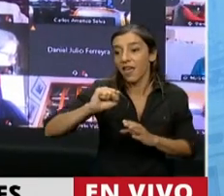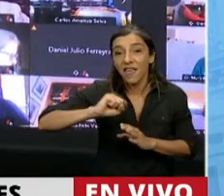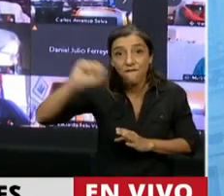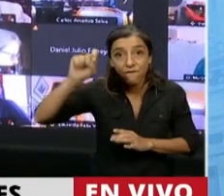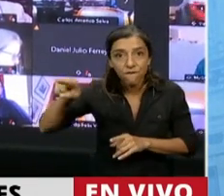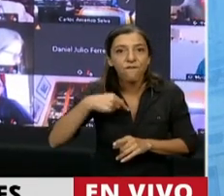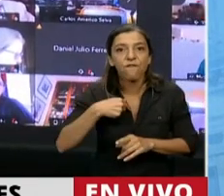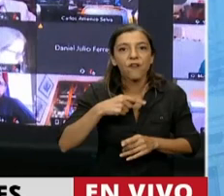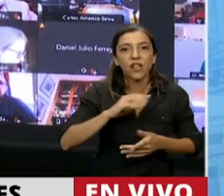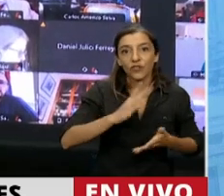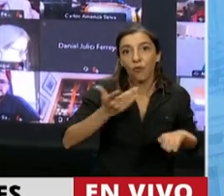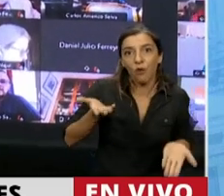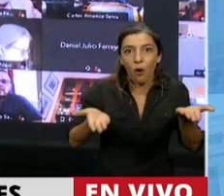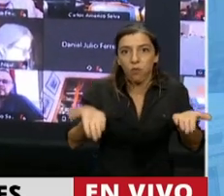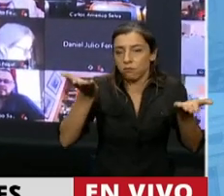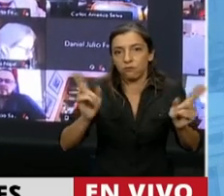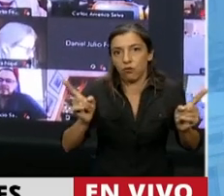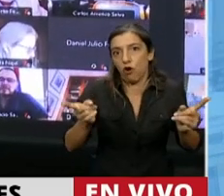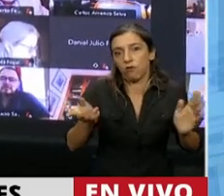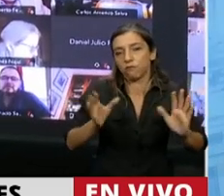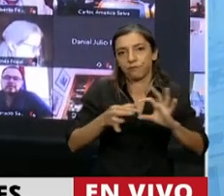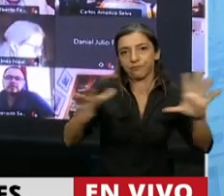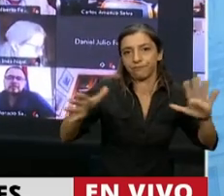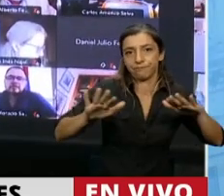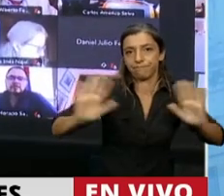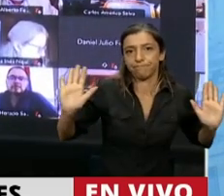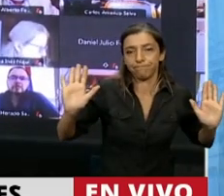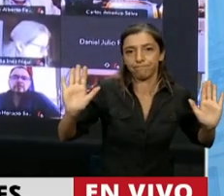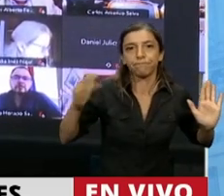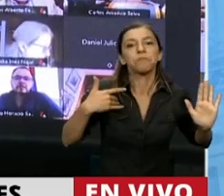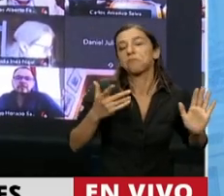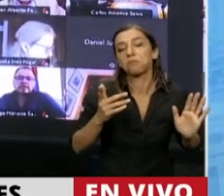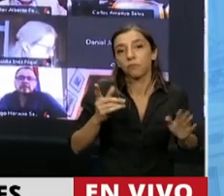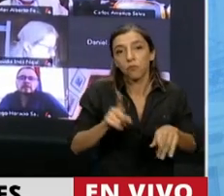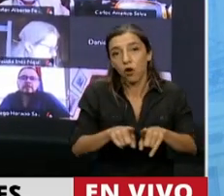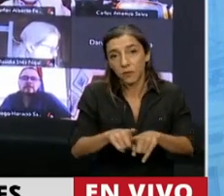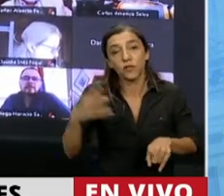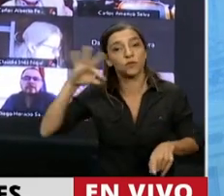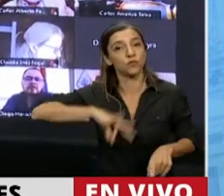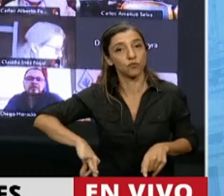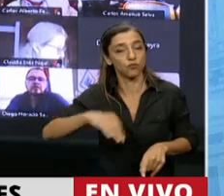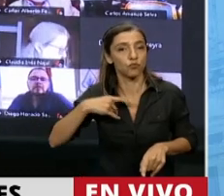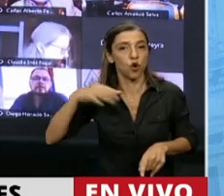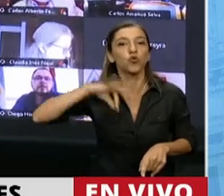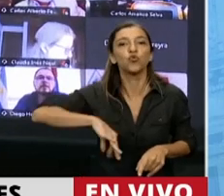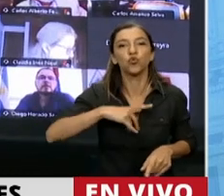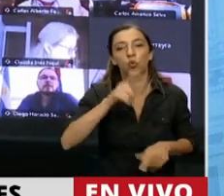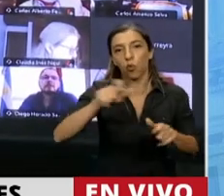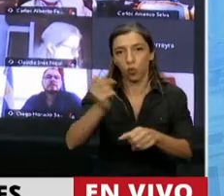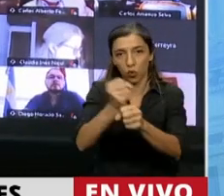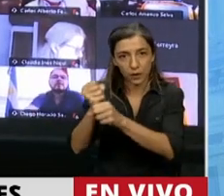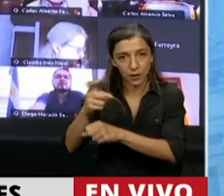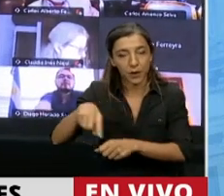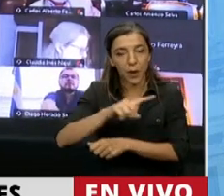el porcentaje, un porcentaje del aumento de salarios, del índice de aumento de salarios, un porcentaje